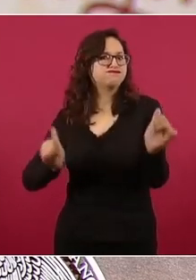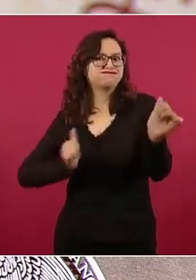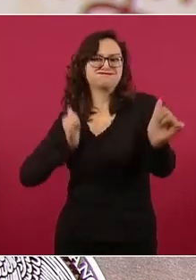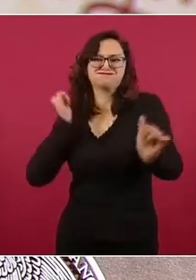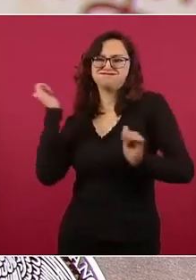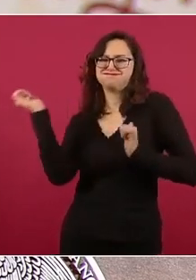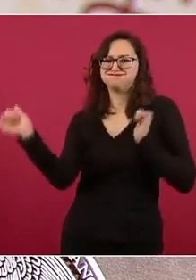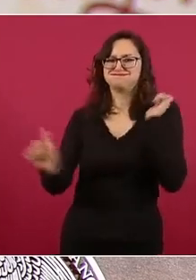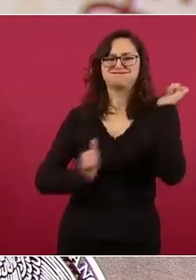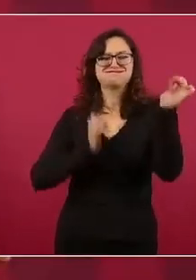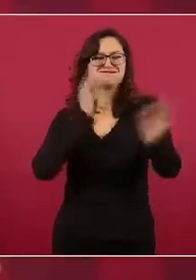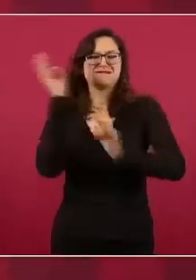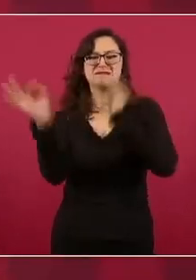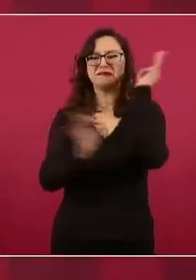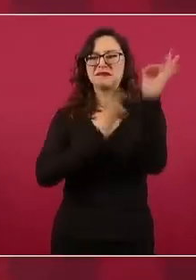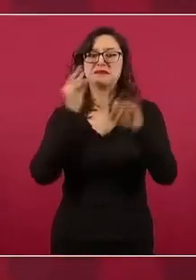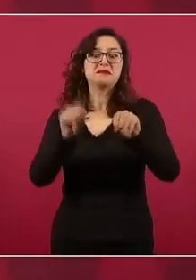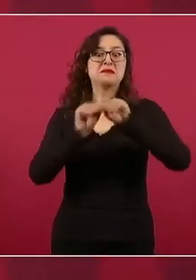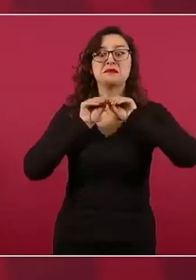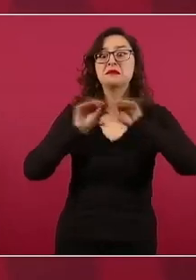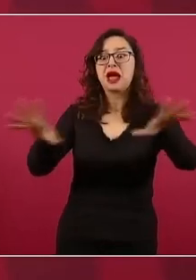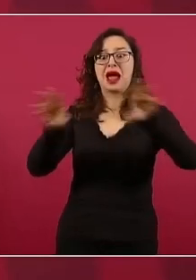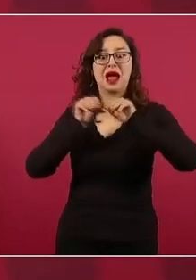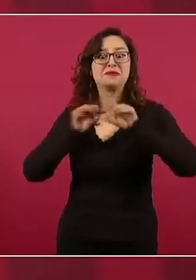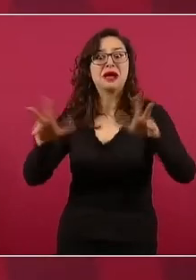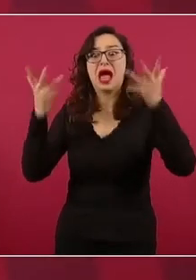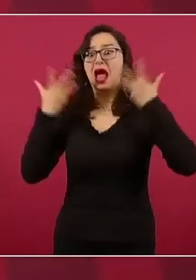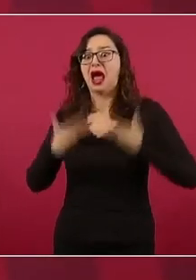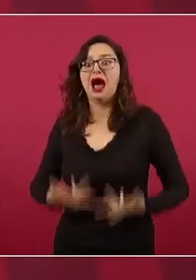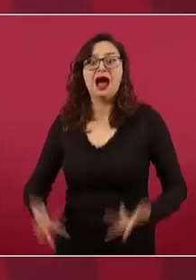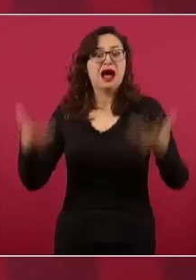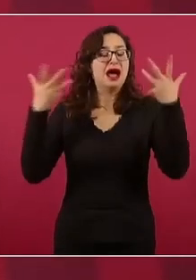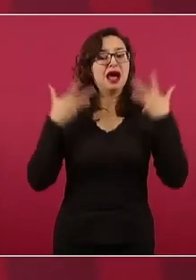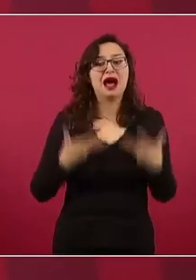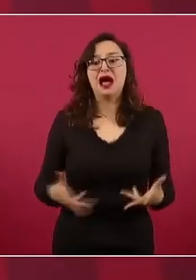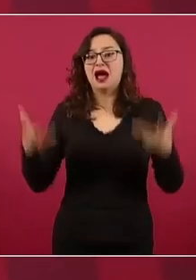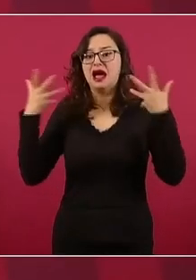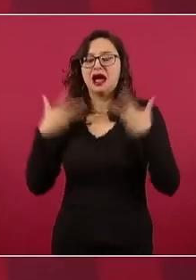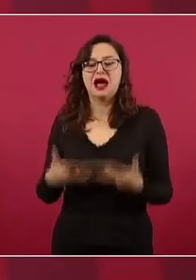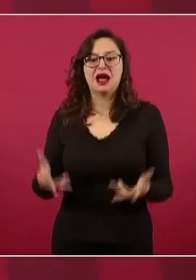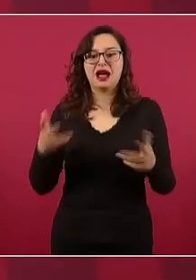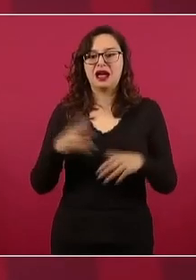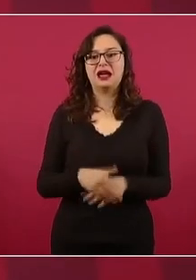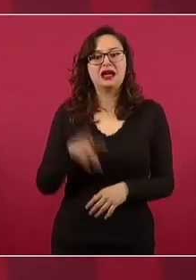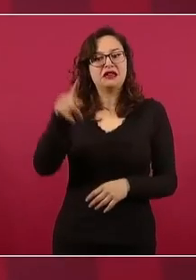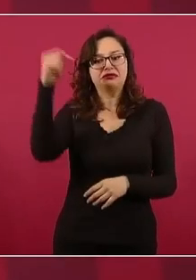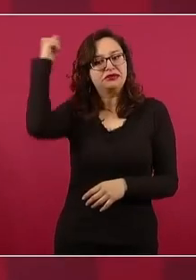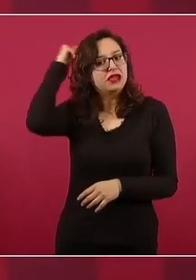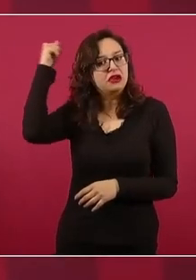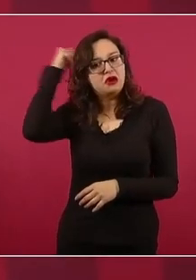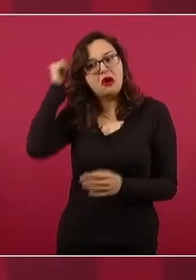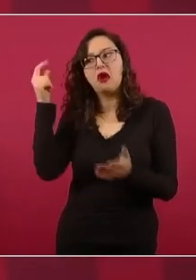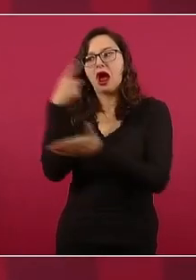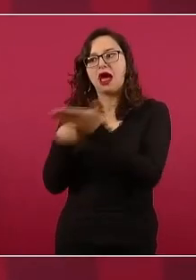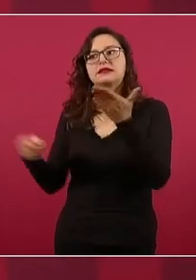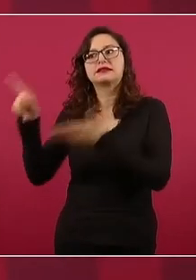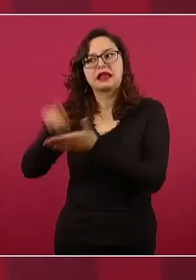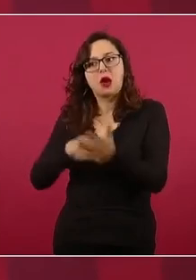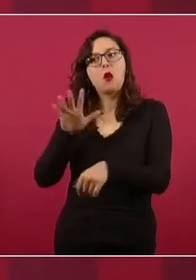armaron un escándalo diciendo que todo era culpa de haber cancelado el aeropuerto de Texcoco.